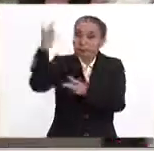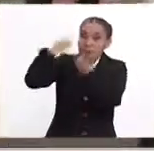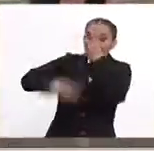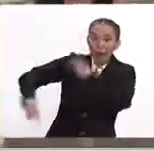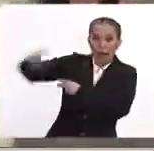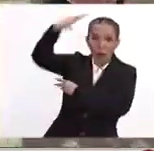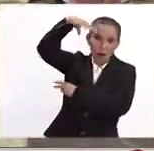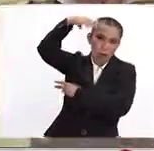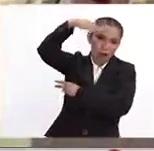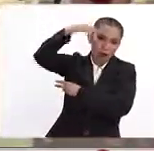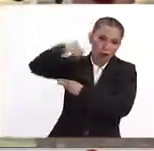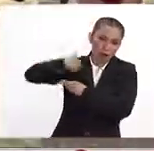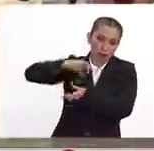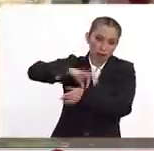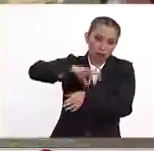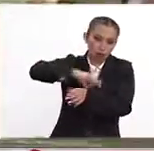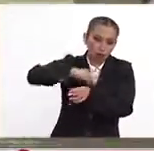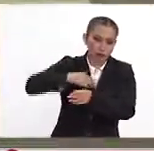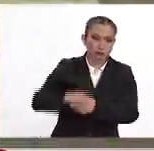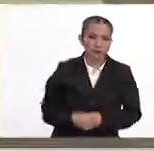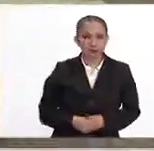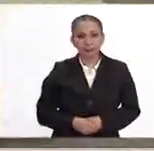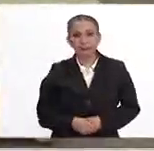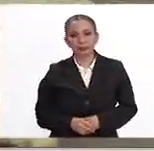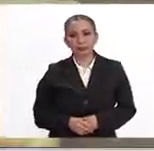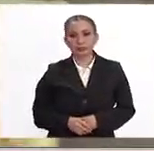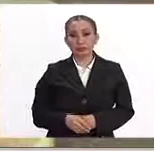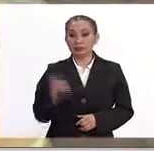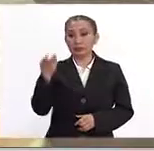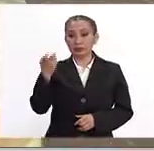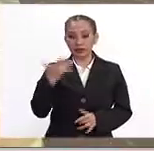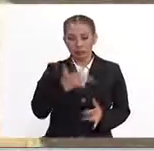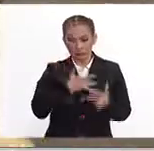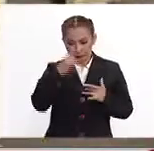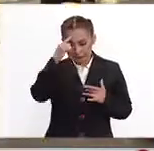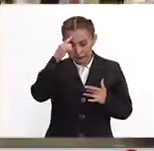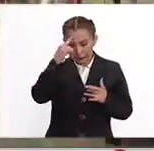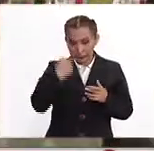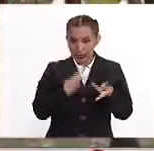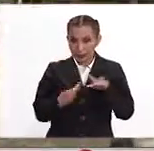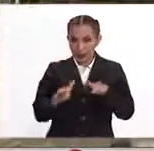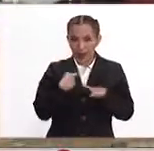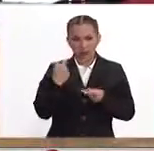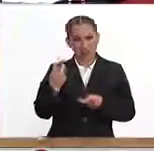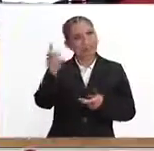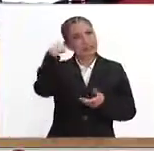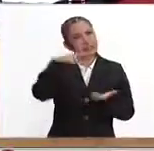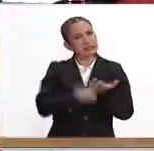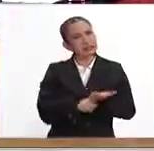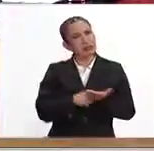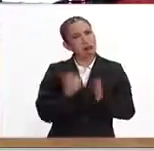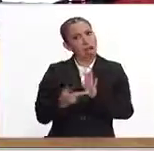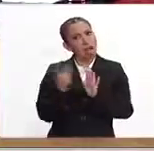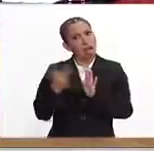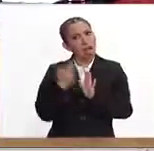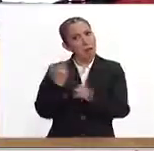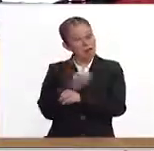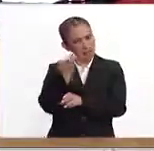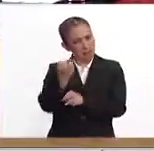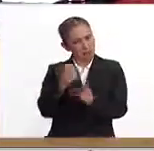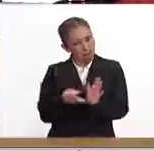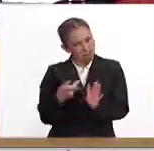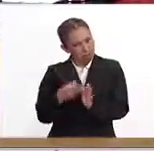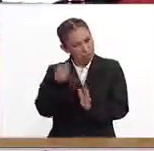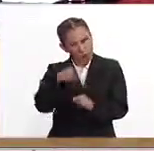llega la ayuda profesional. Claro, es concientizarnos y prepárarnos, porque me voy a preguntarte qué tan frecuente es que esto suceda